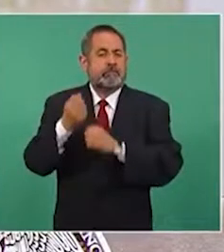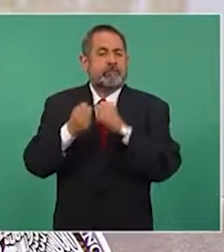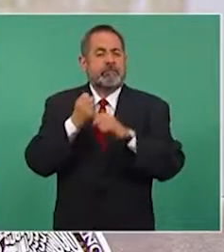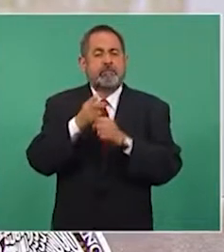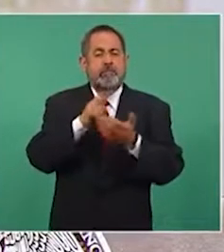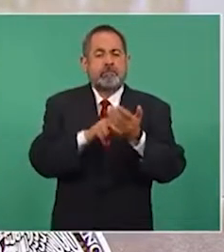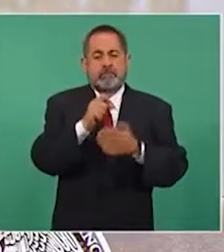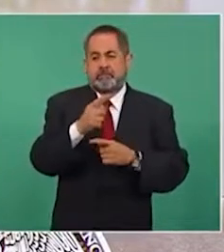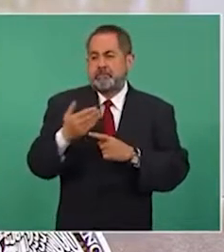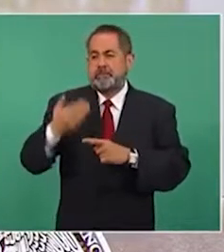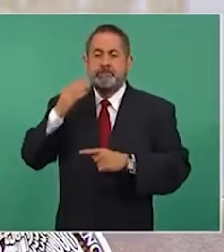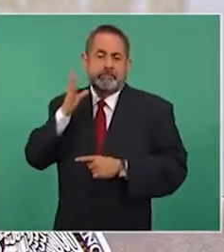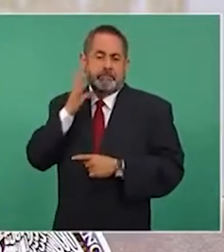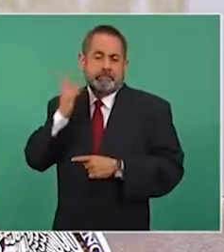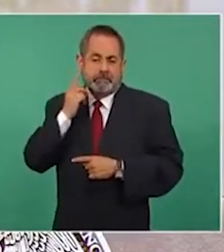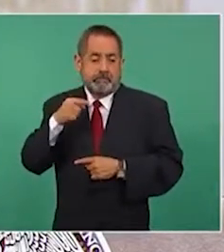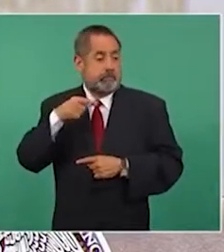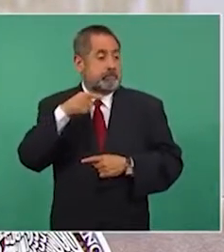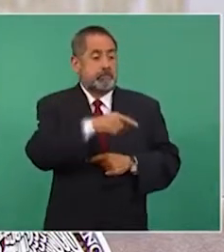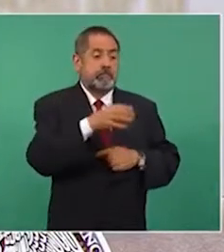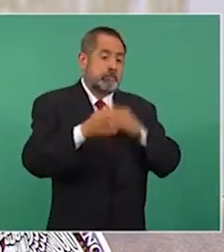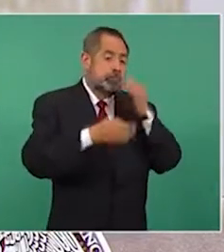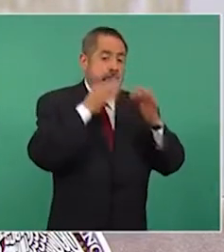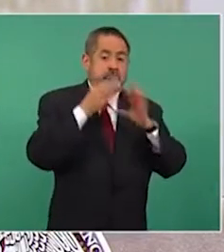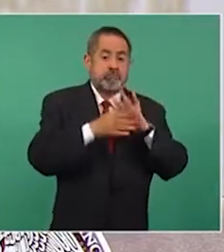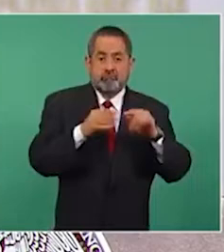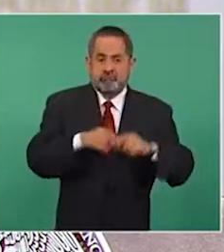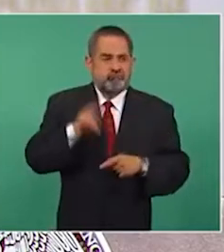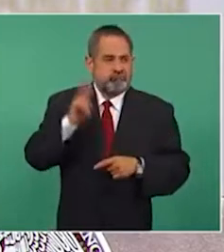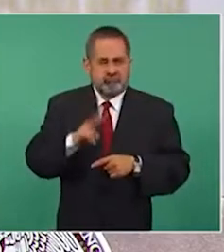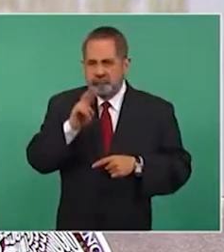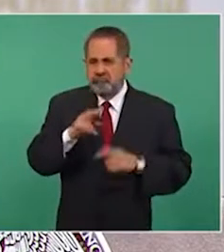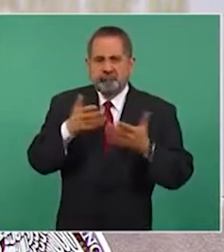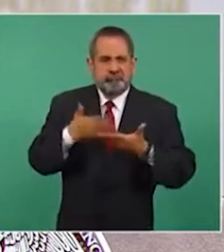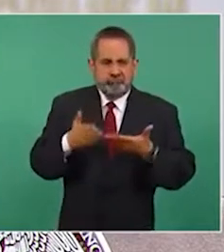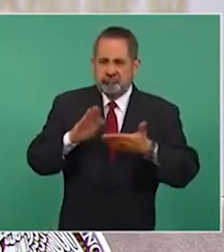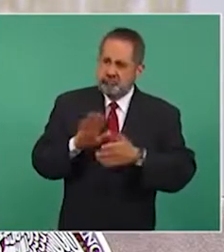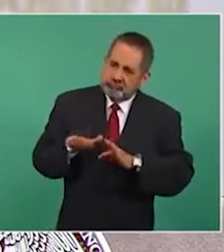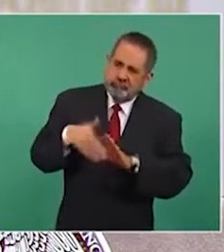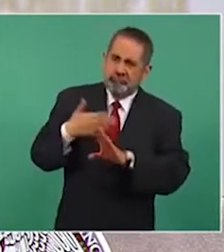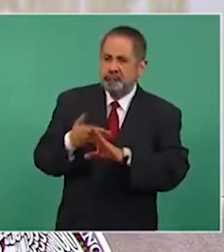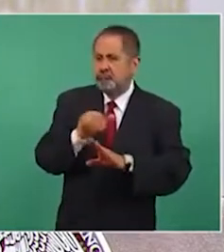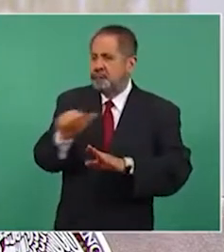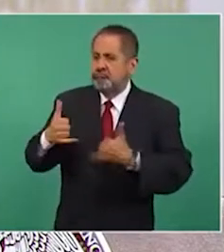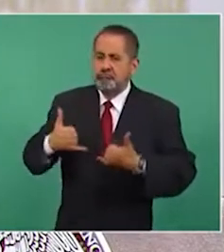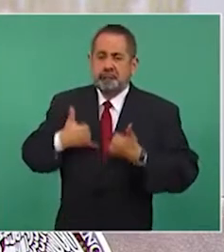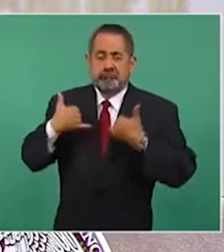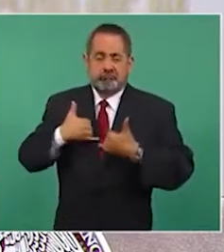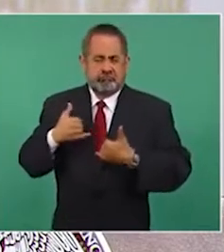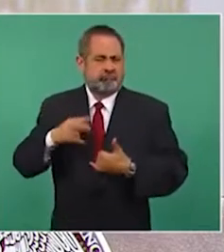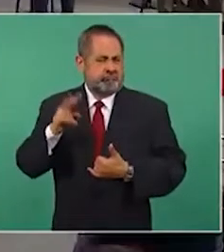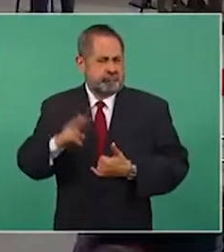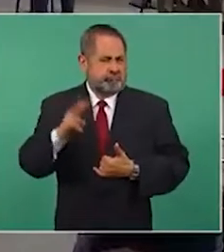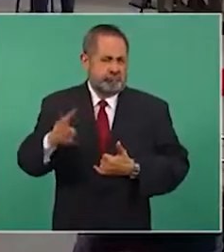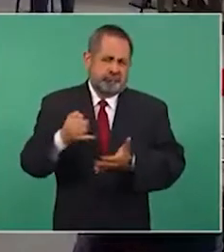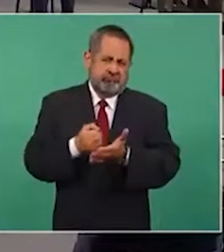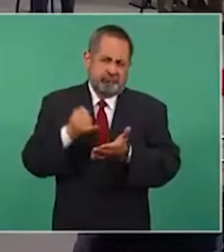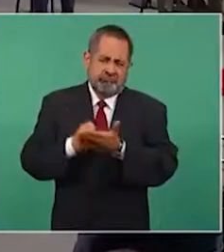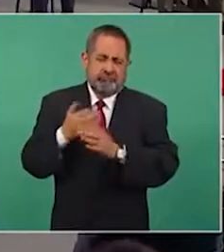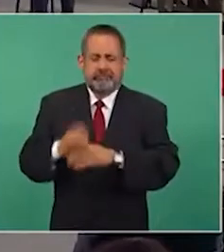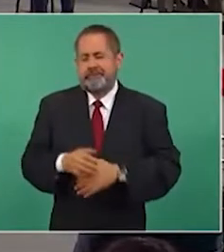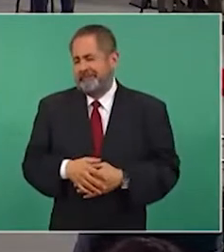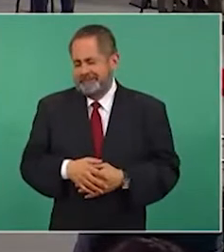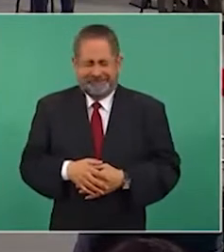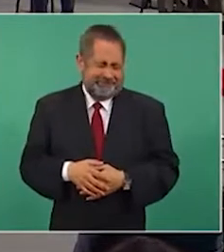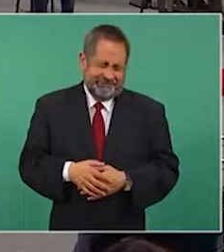Diputados, diciendo que implica terrorismo fiscal contra los jóvenes. Eso no es